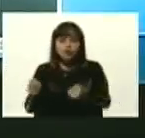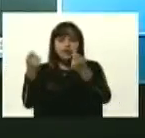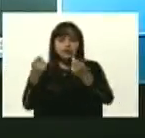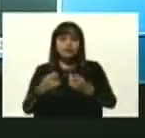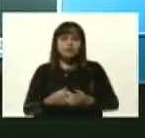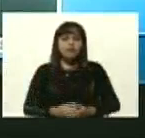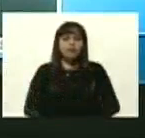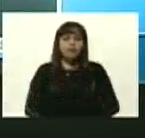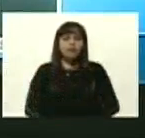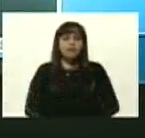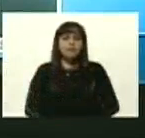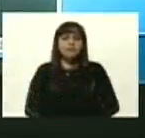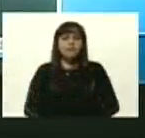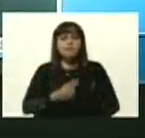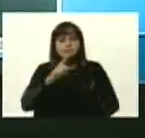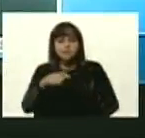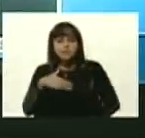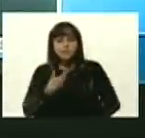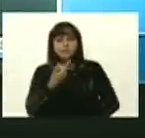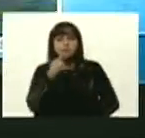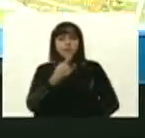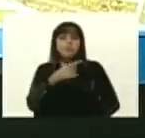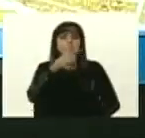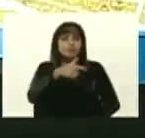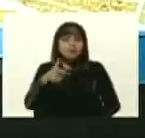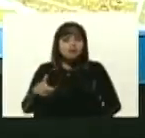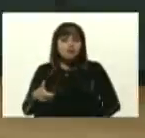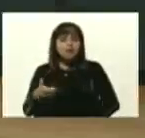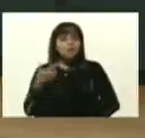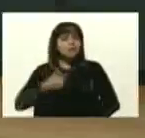Recordemos que la prioridad aquí son las personas.